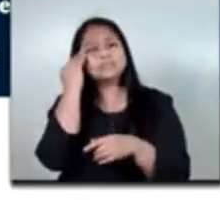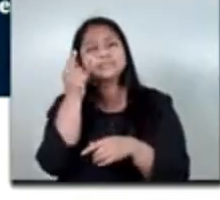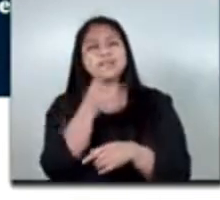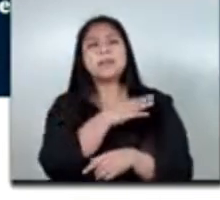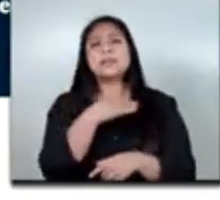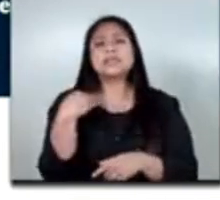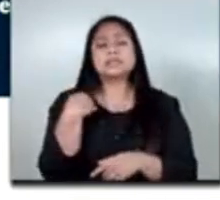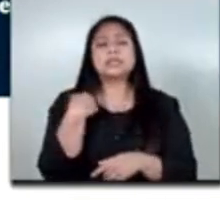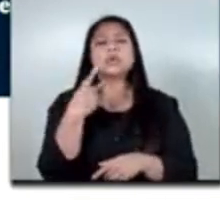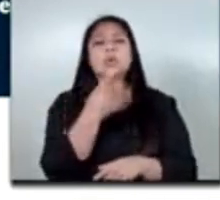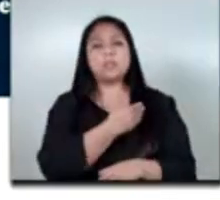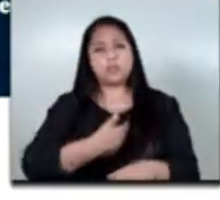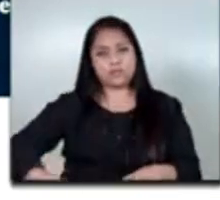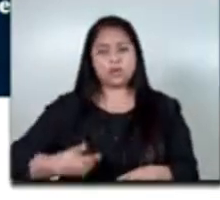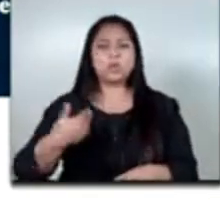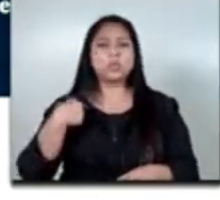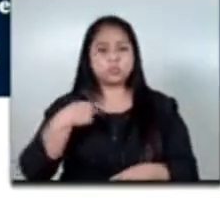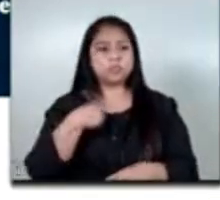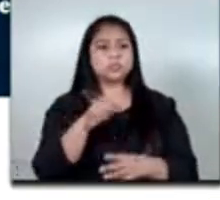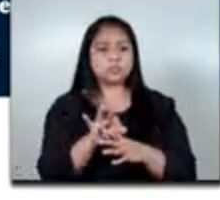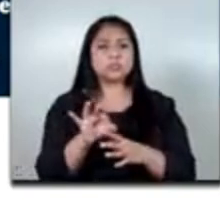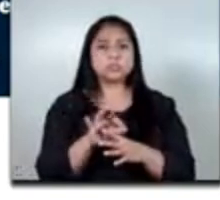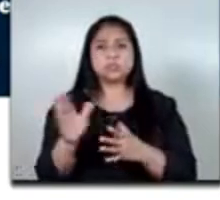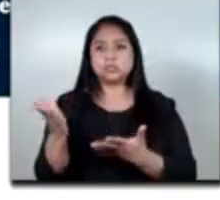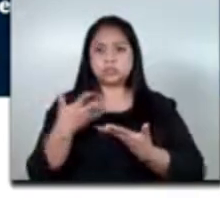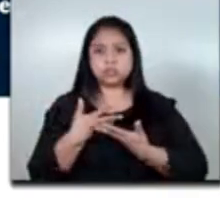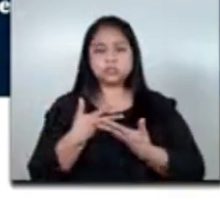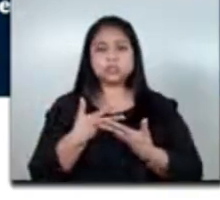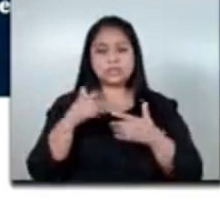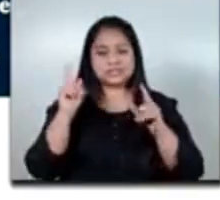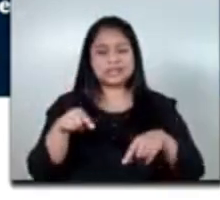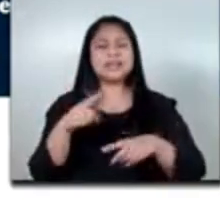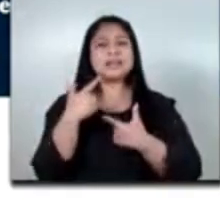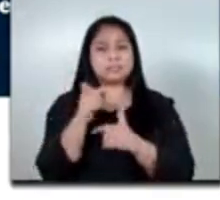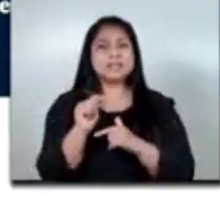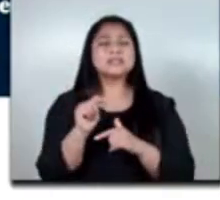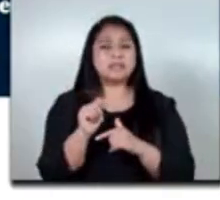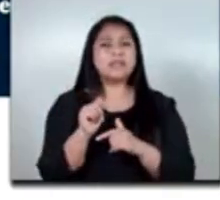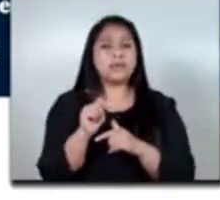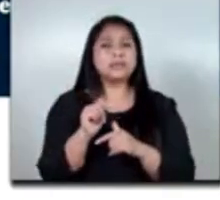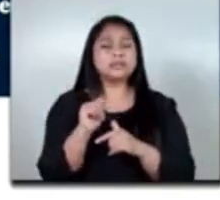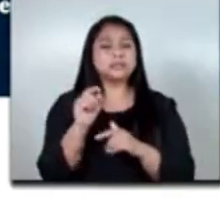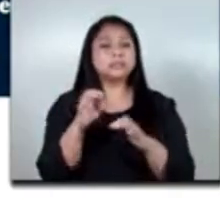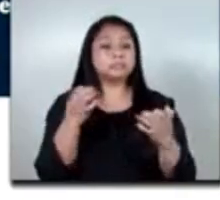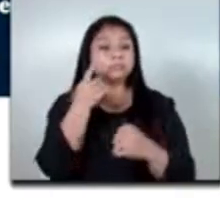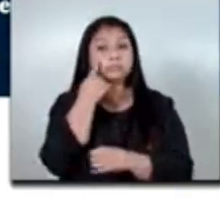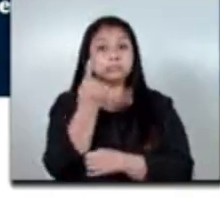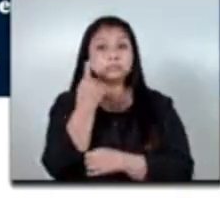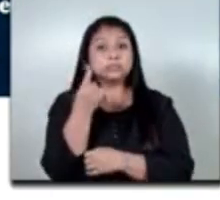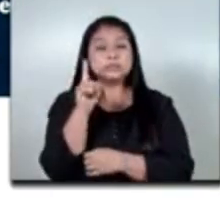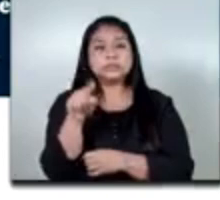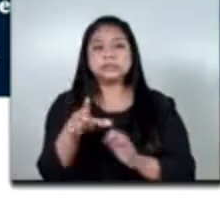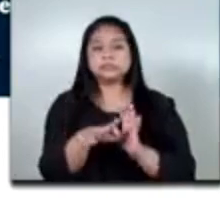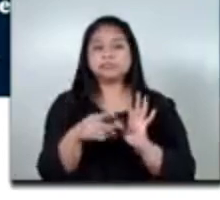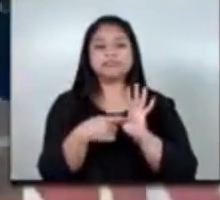ministerio en esta función que nos han encomendado hay limitaciones y lo importante es lograr que se dé